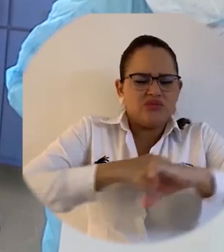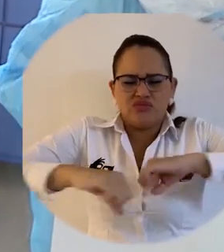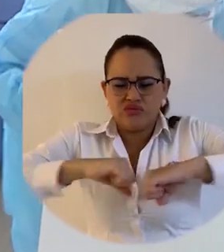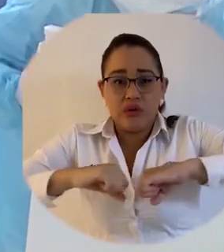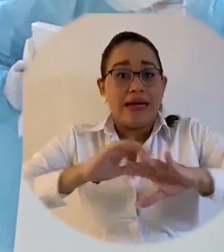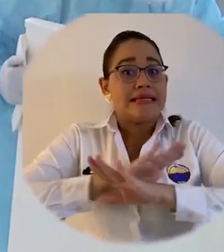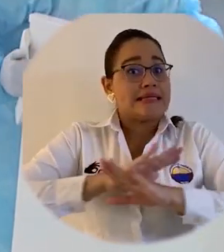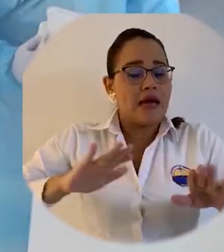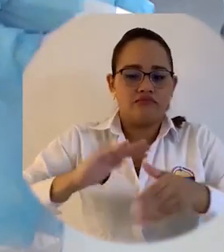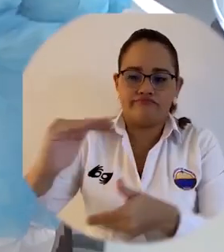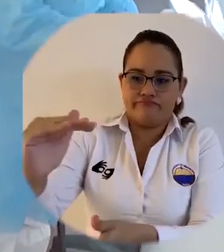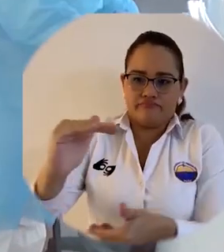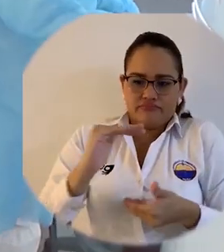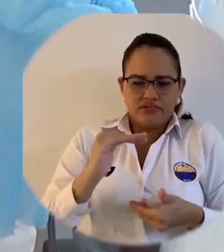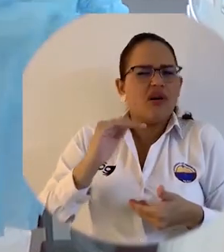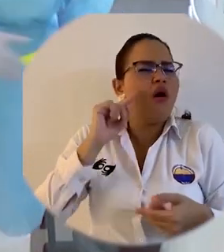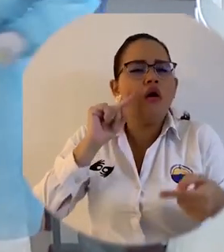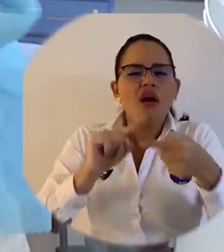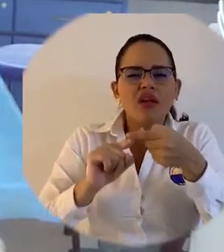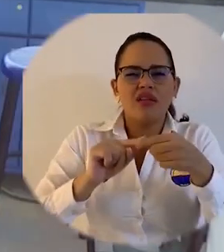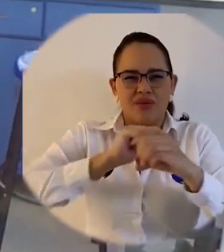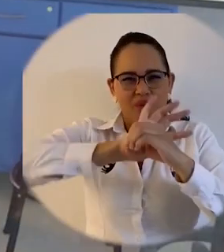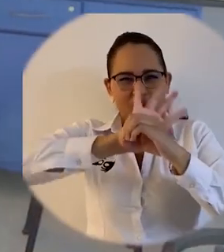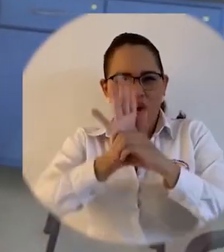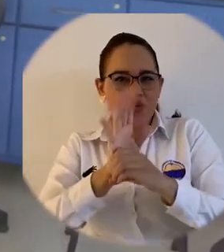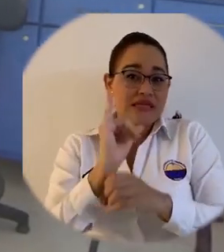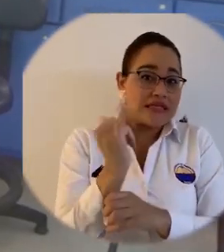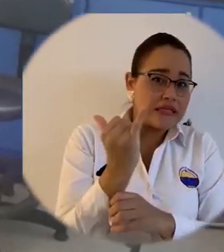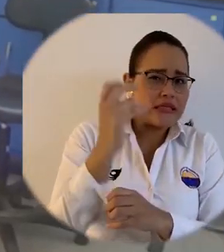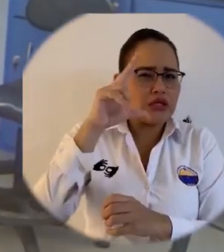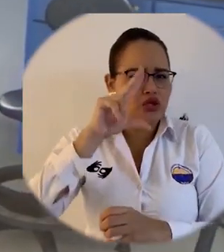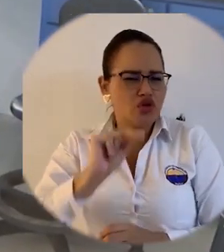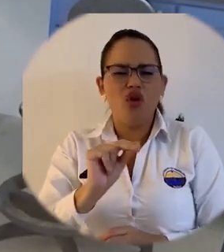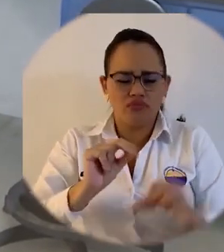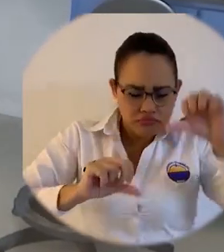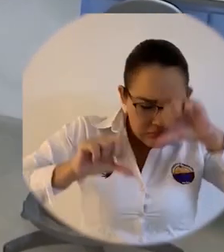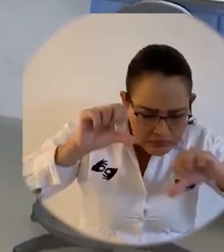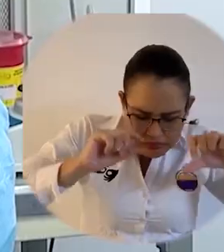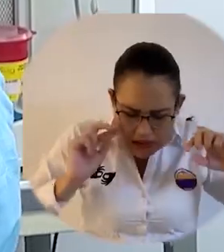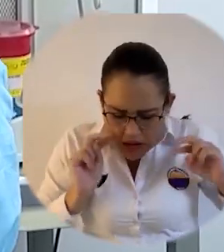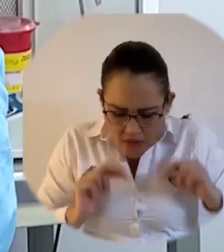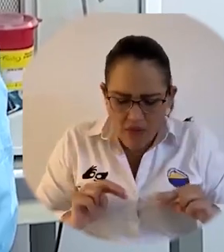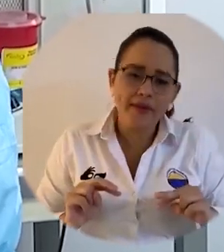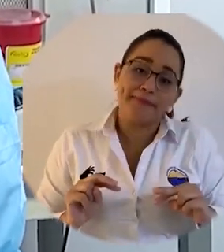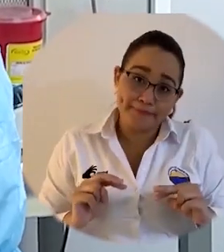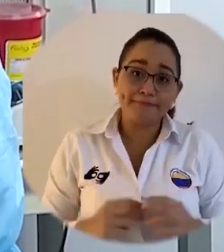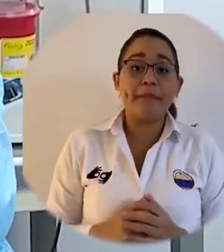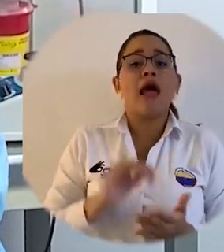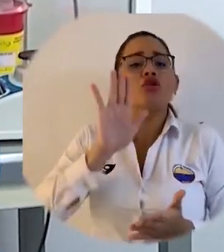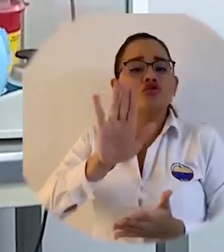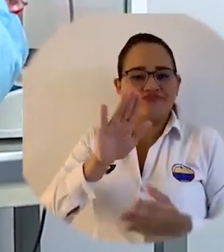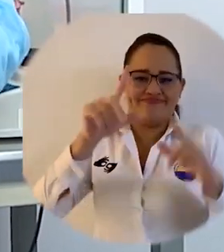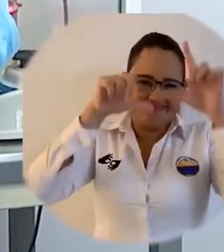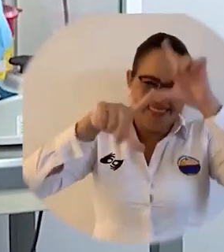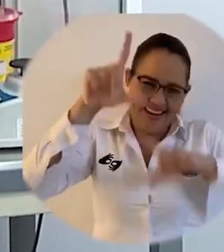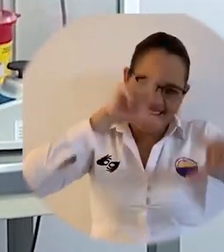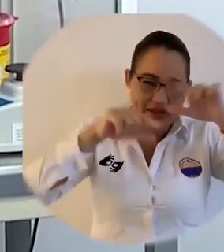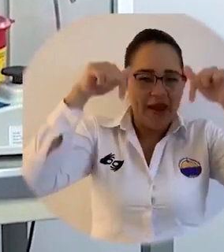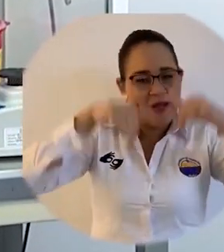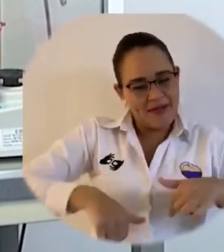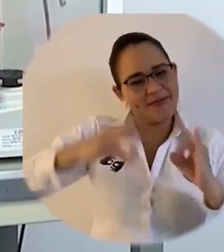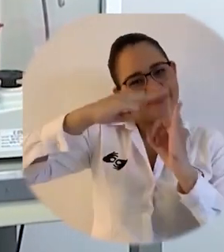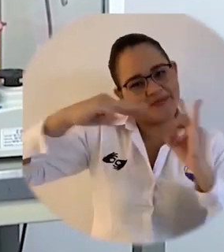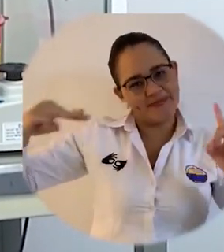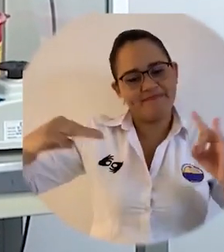para diagnóstico de COVID-19 que serán procesadas en el Laboratorio de Biología Molecular de la Universidad del Magdalena, en aras de